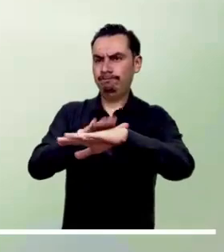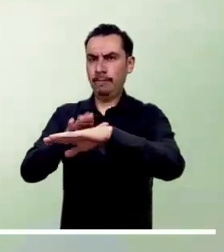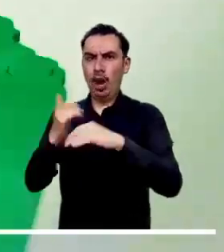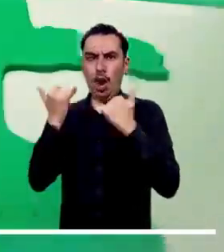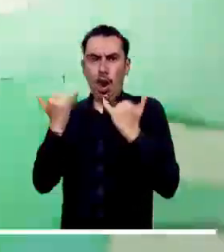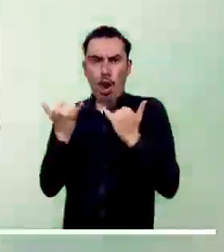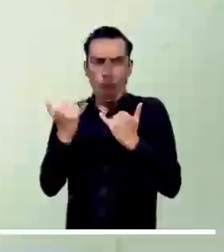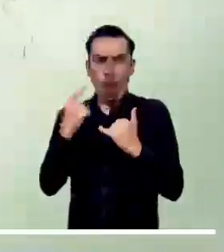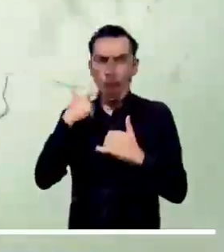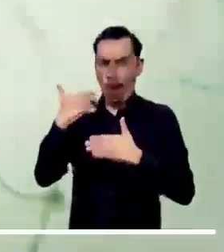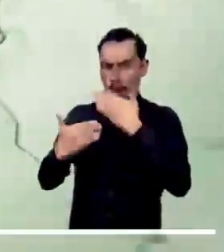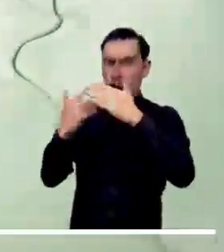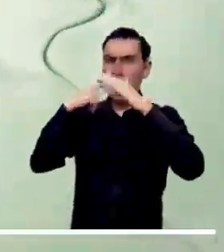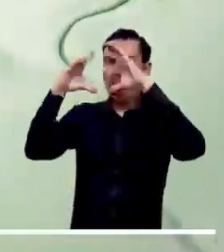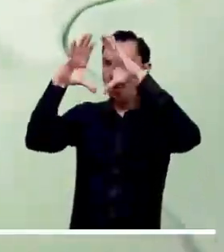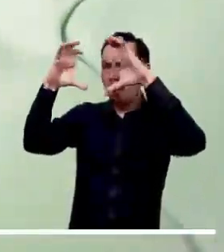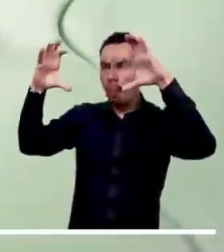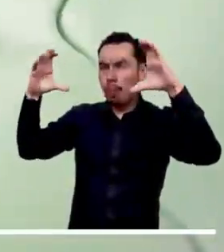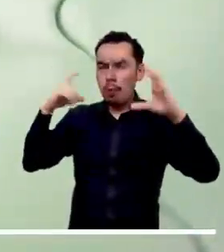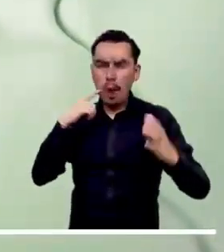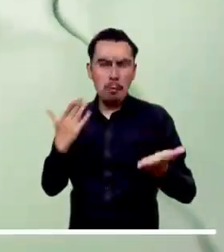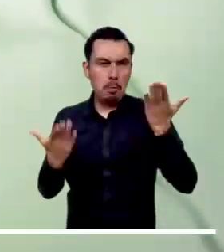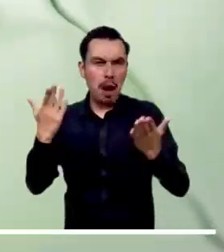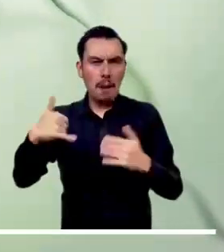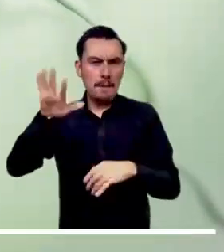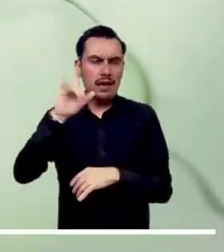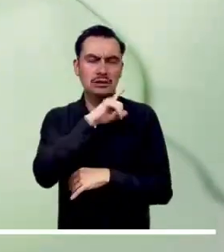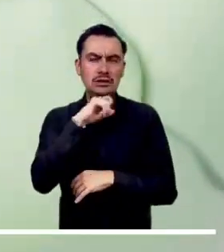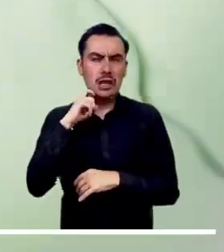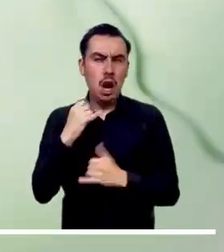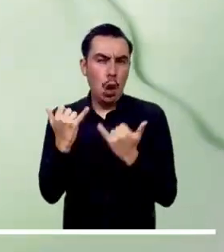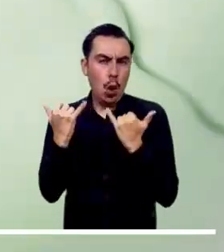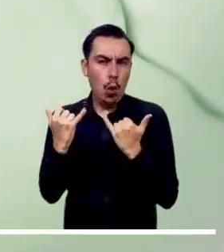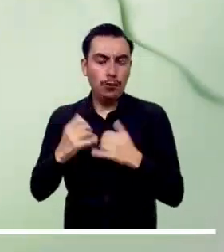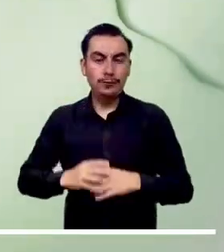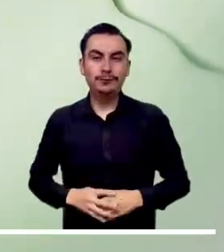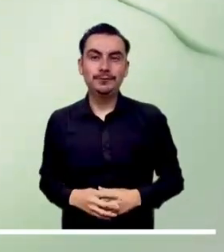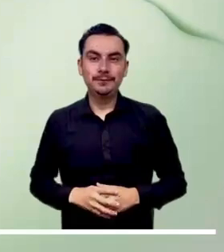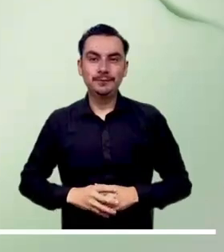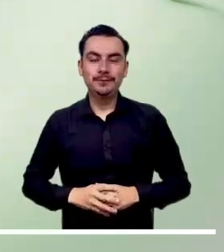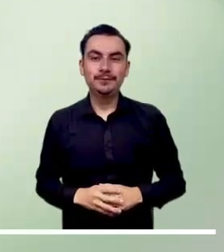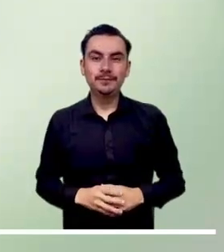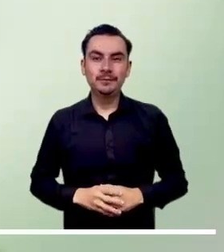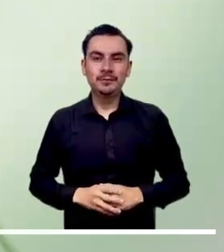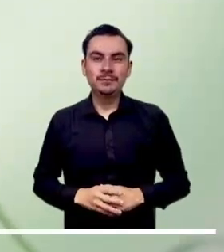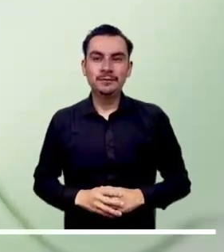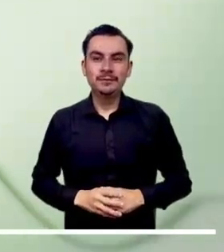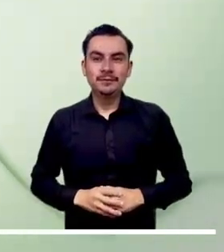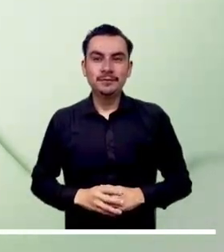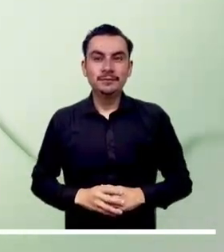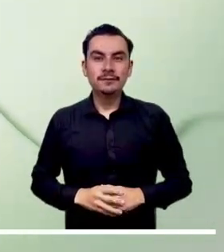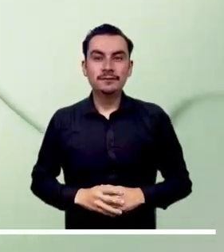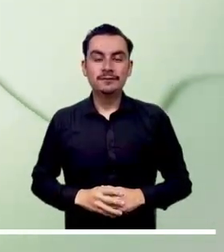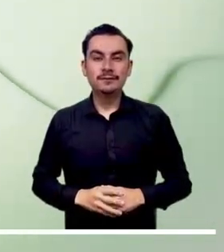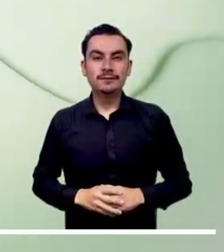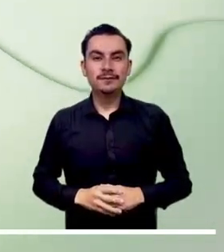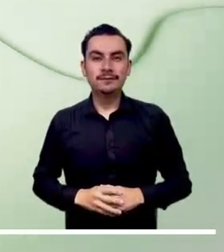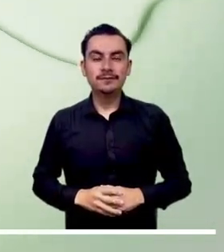suroriente de Guainía. Bogotá promete una mañana nublada, pero con condiciones secas predominantes.